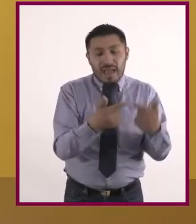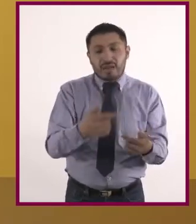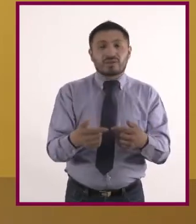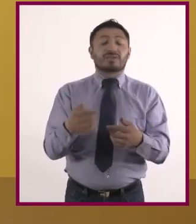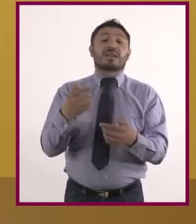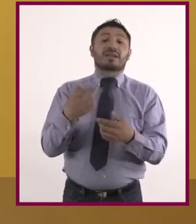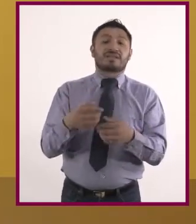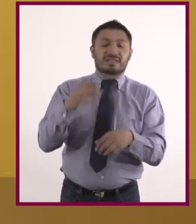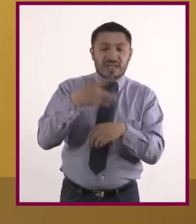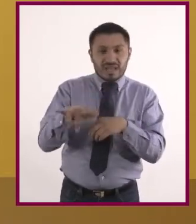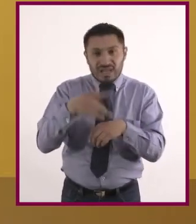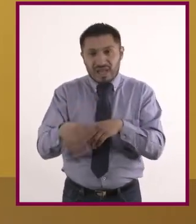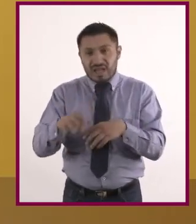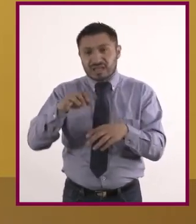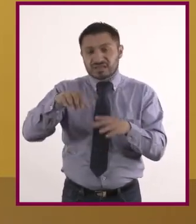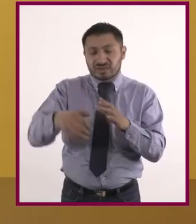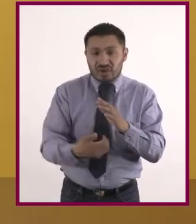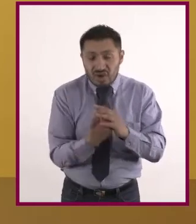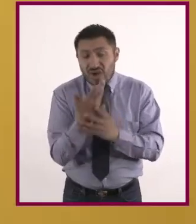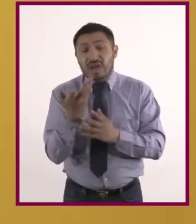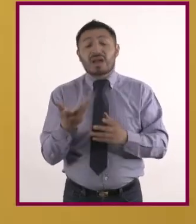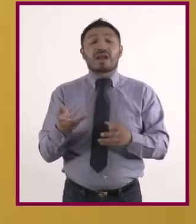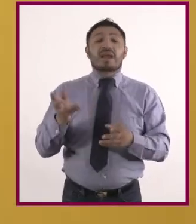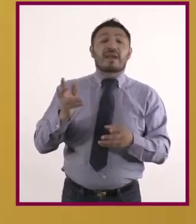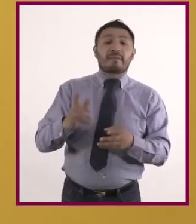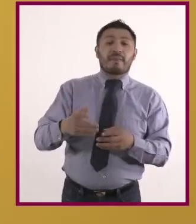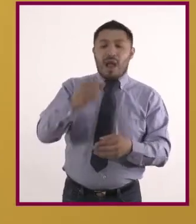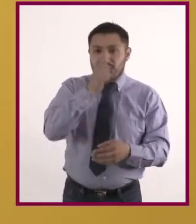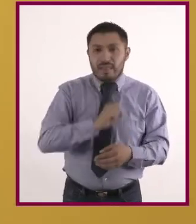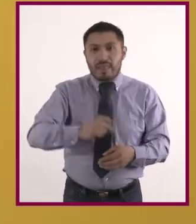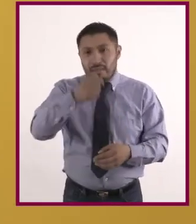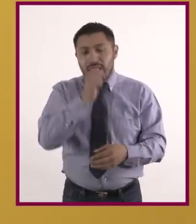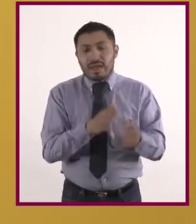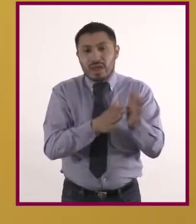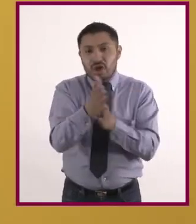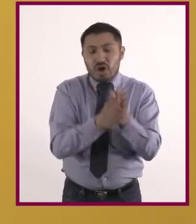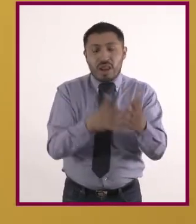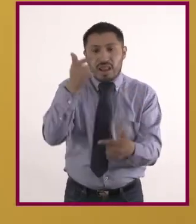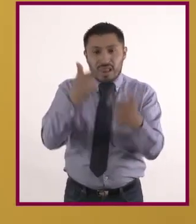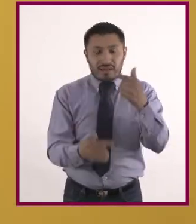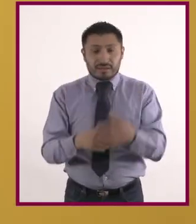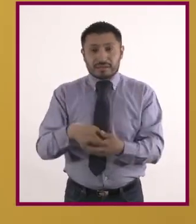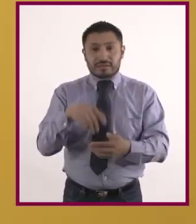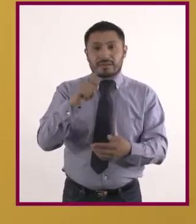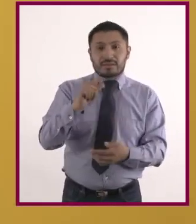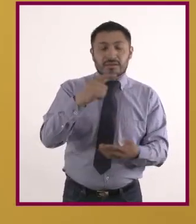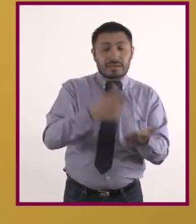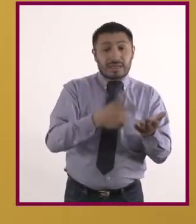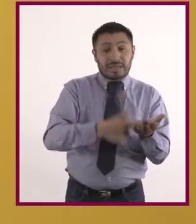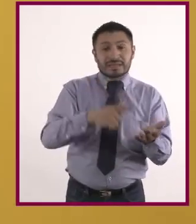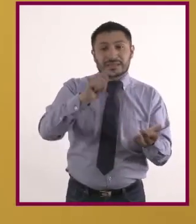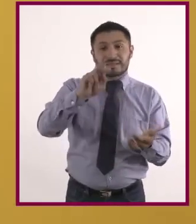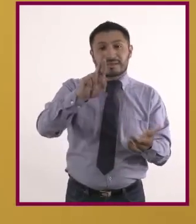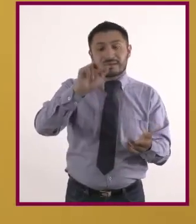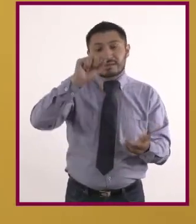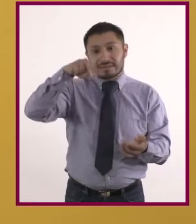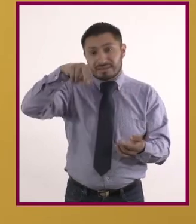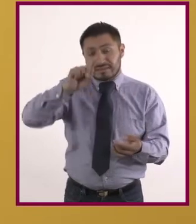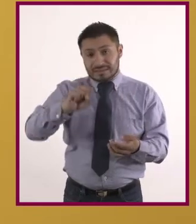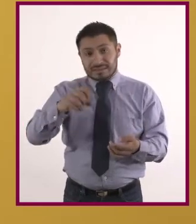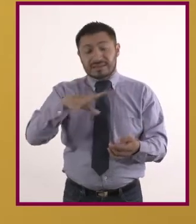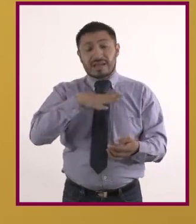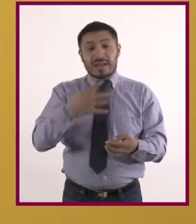leche, queso, crema, helado y chocolates con leche. Grasas trans se comportan como las grasas saturadas y se generan por procesos